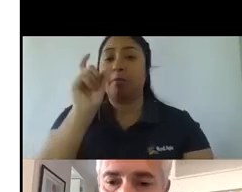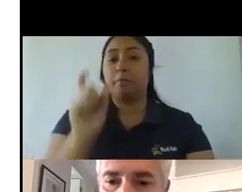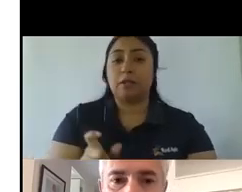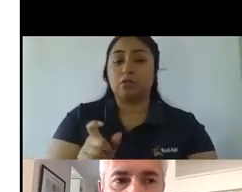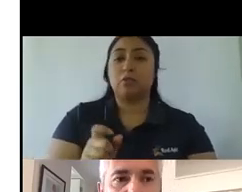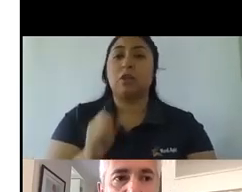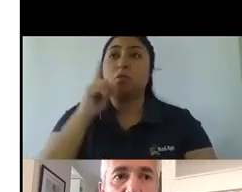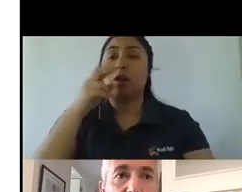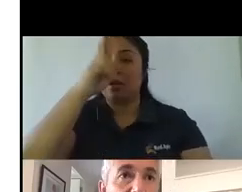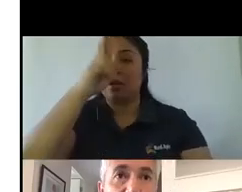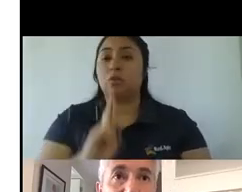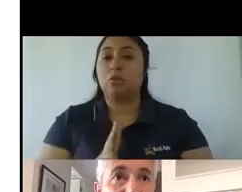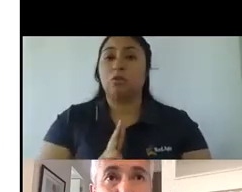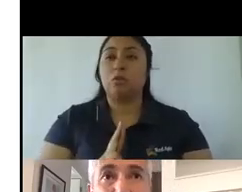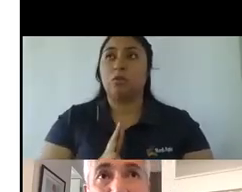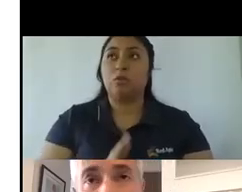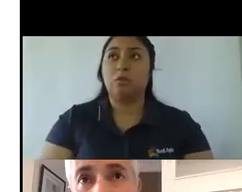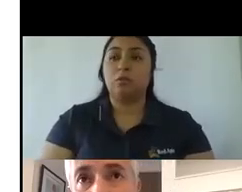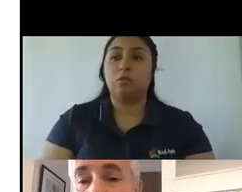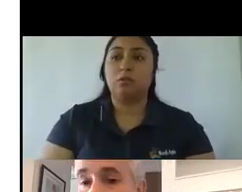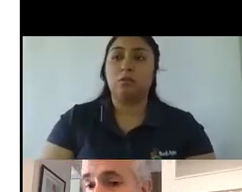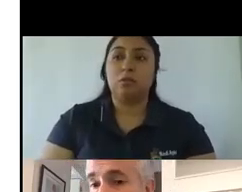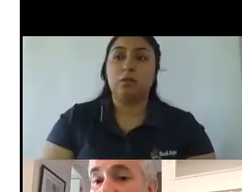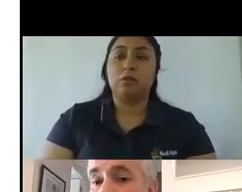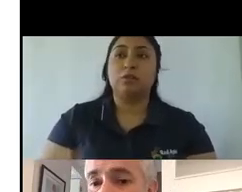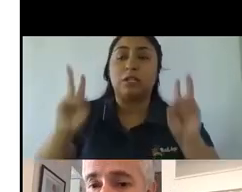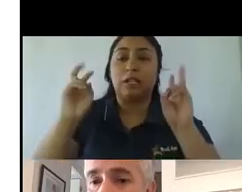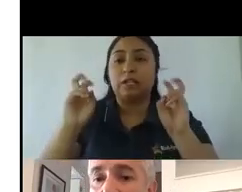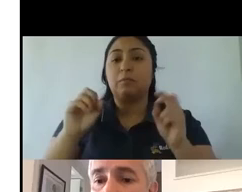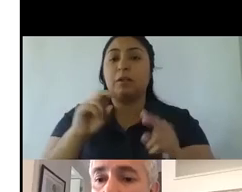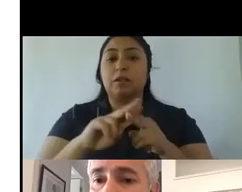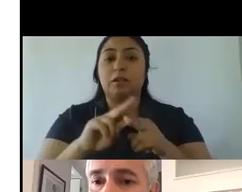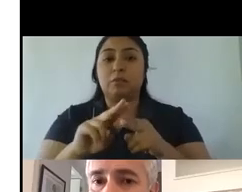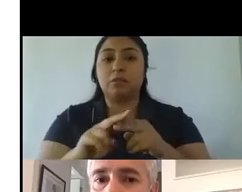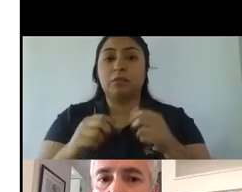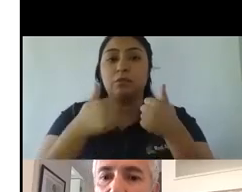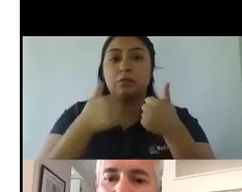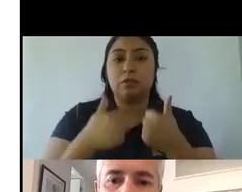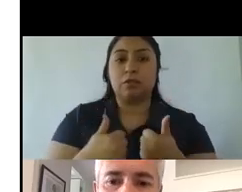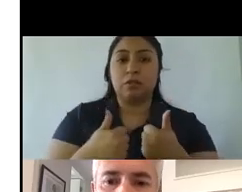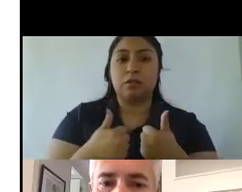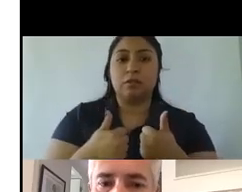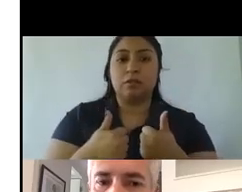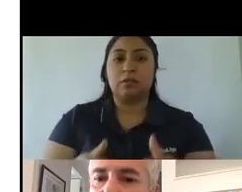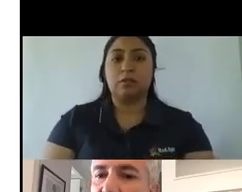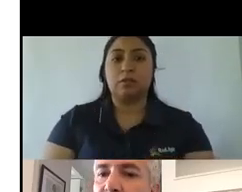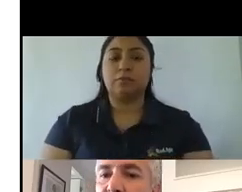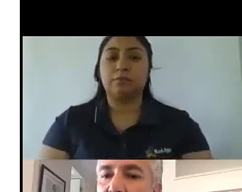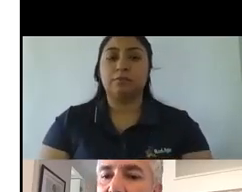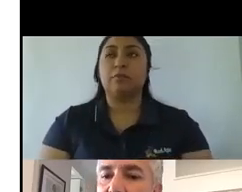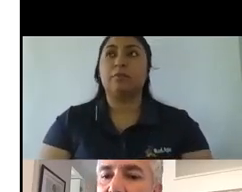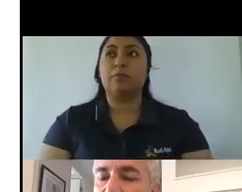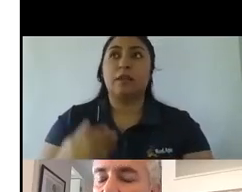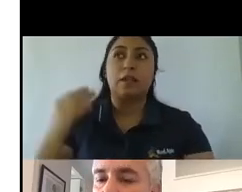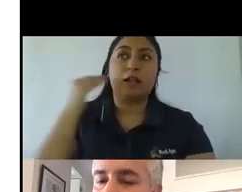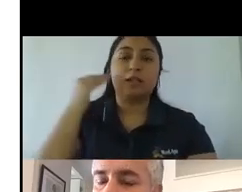publicista y por lo tanto entonces parece que la pega que estamos haciendo no está bien digamos o algo ha pasado tuvimos casi 100 puntos de caída en